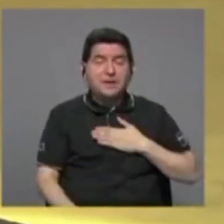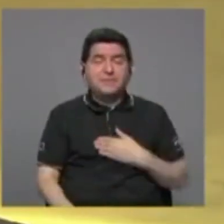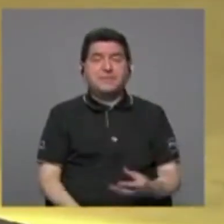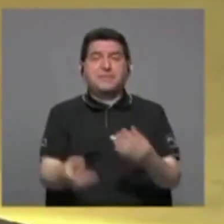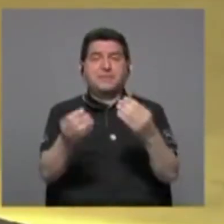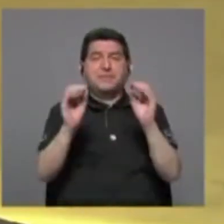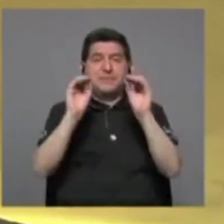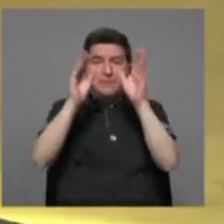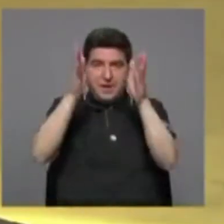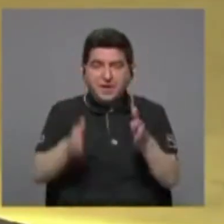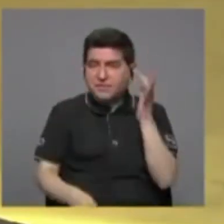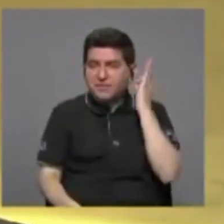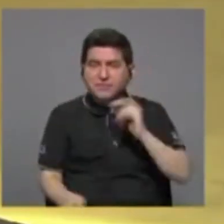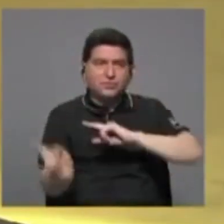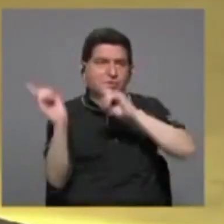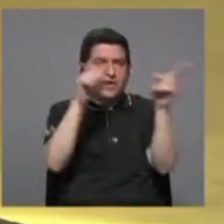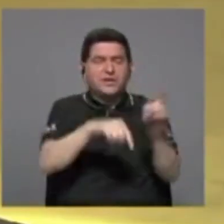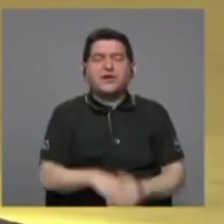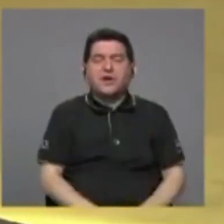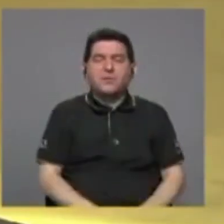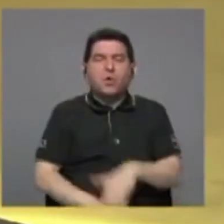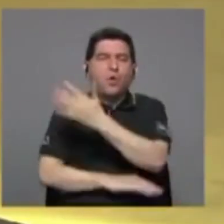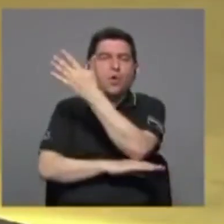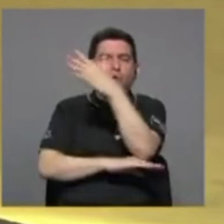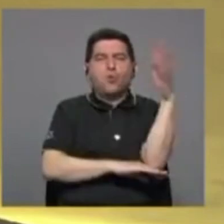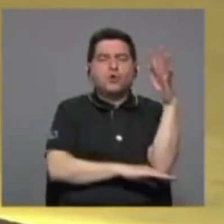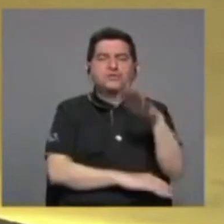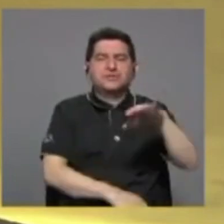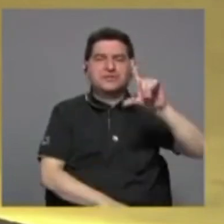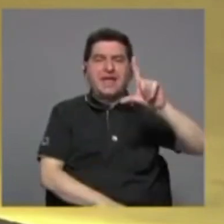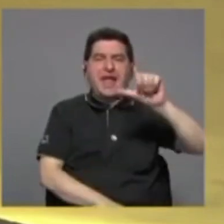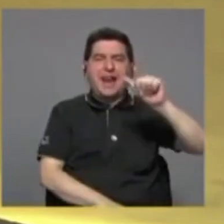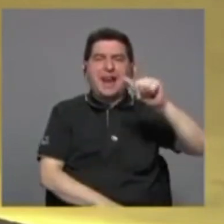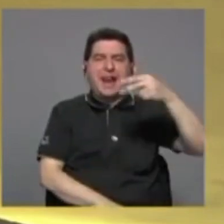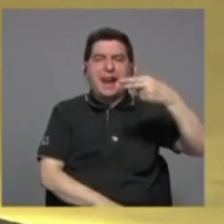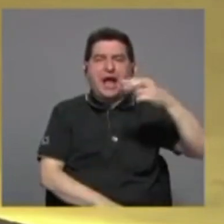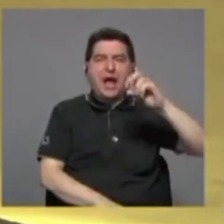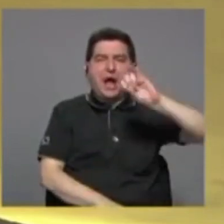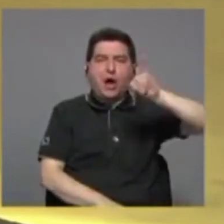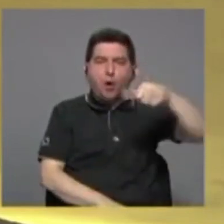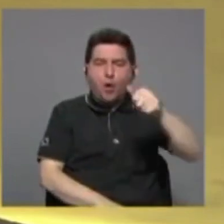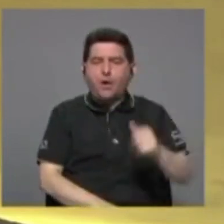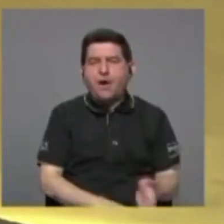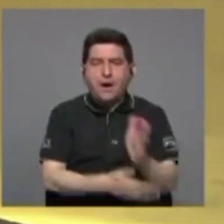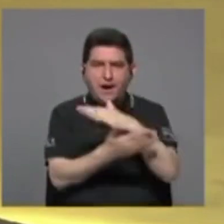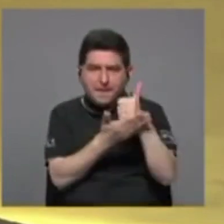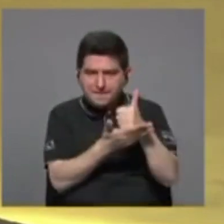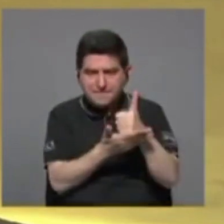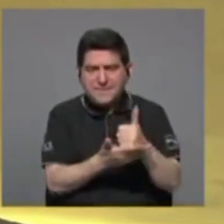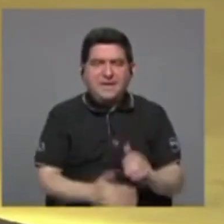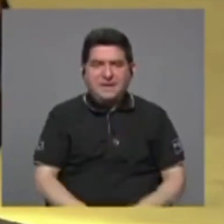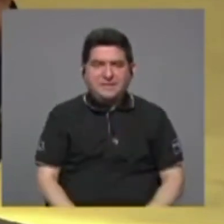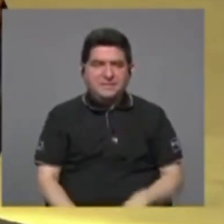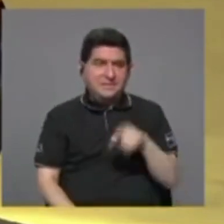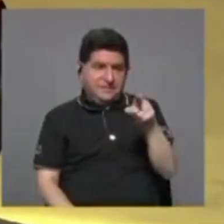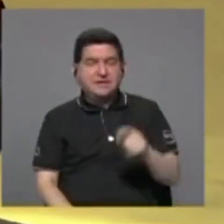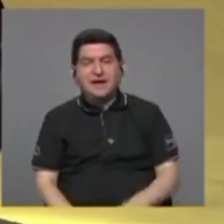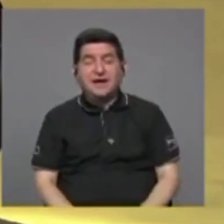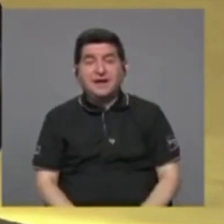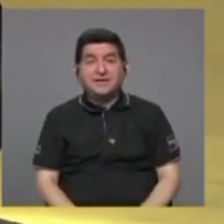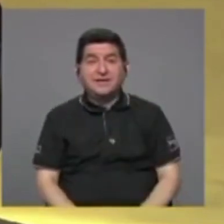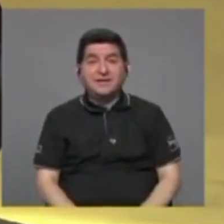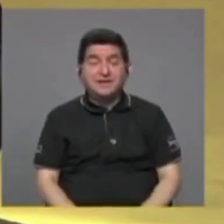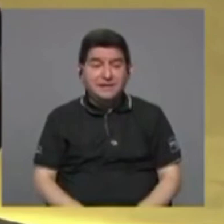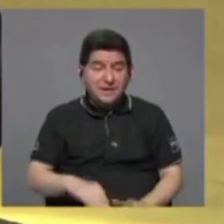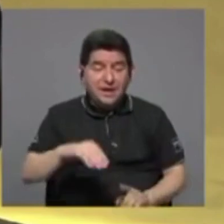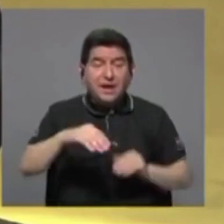nos llevó al Bosque de la Hoja, que es parte de la cordillera, es donde se toma el agua para